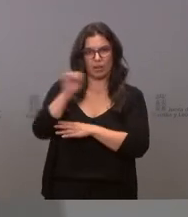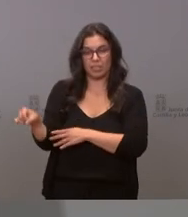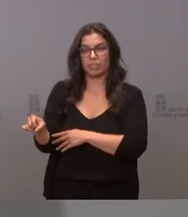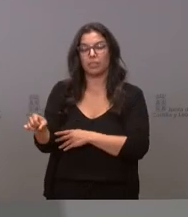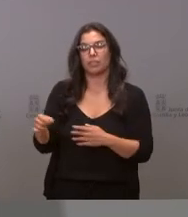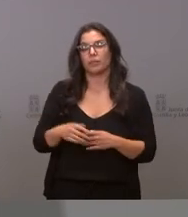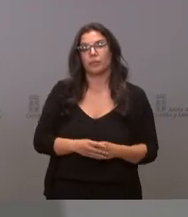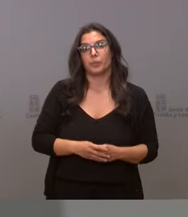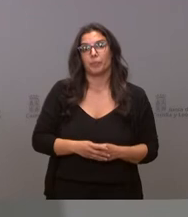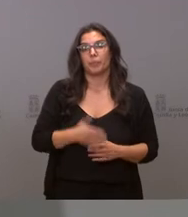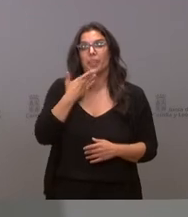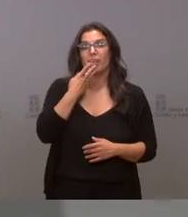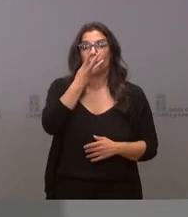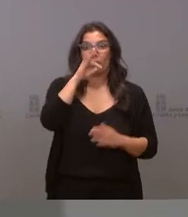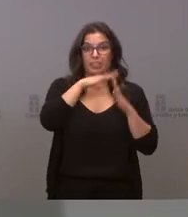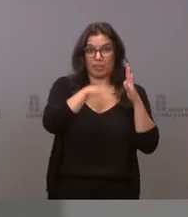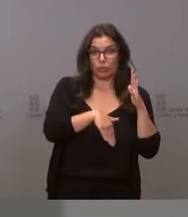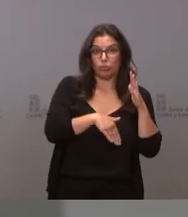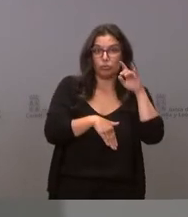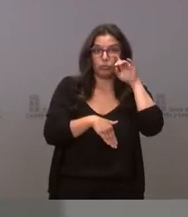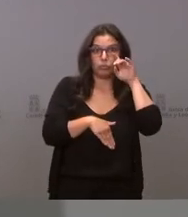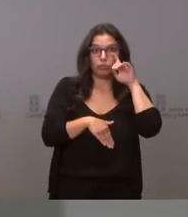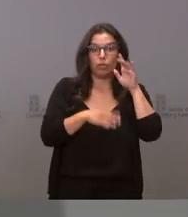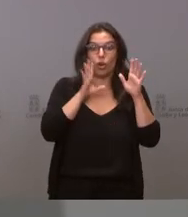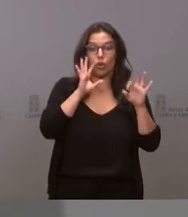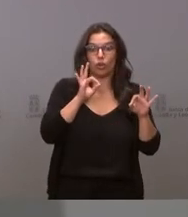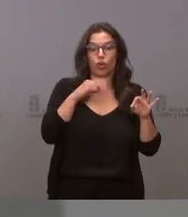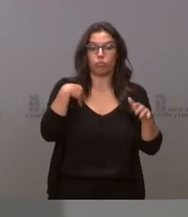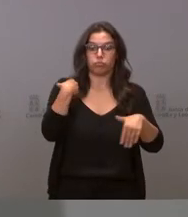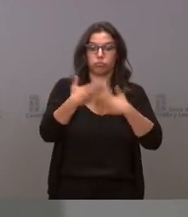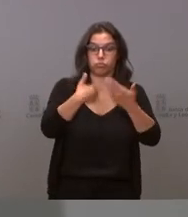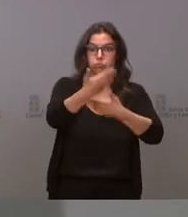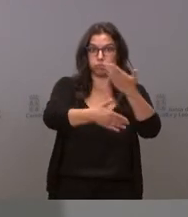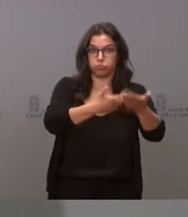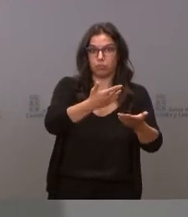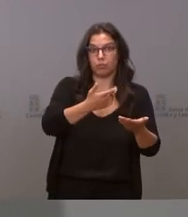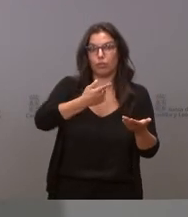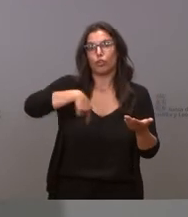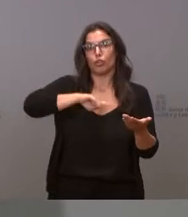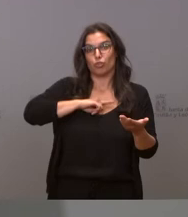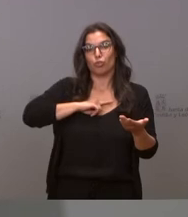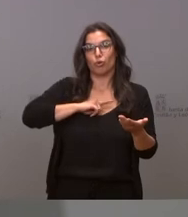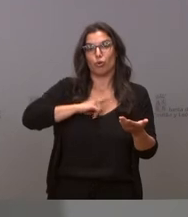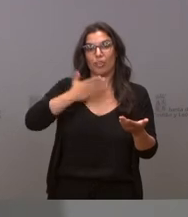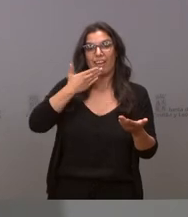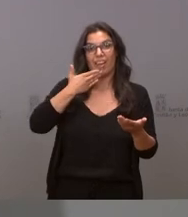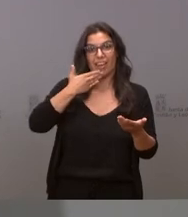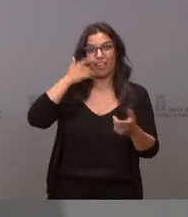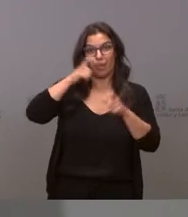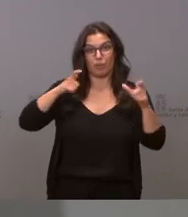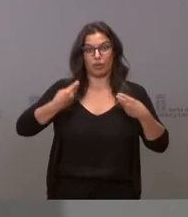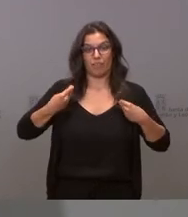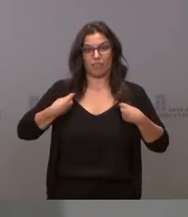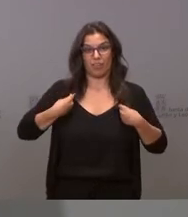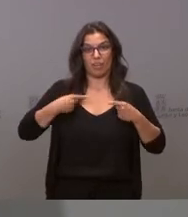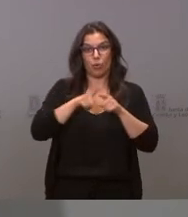de los 40 es evidente que a medida que avanza nosotros tenemos una pirámide de edad invertida